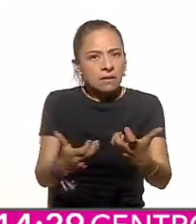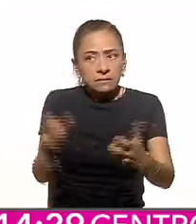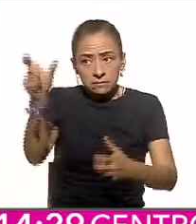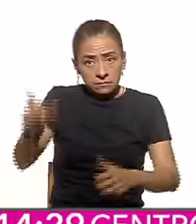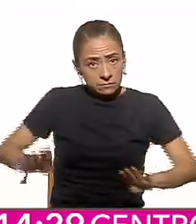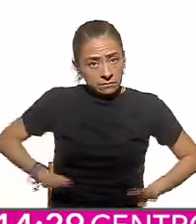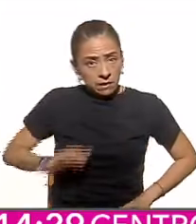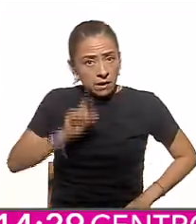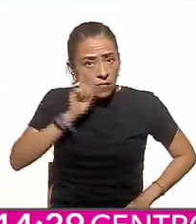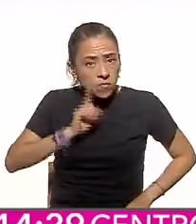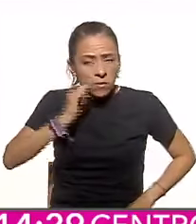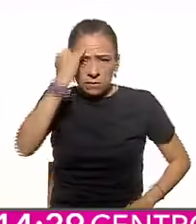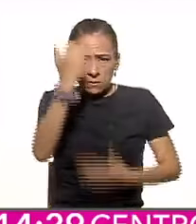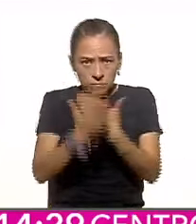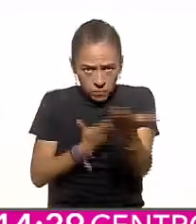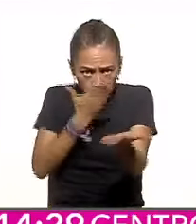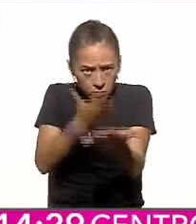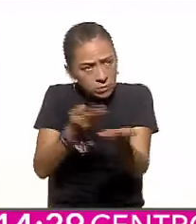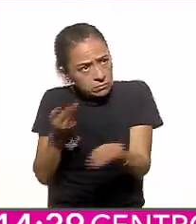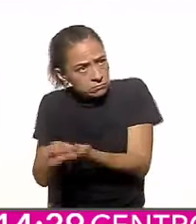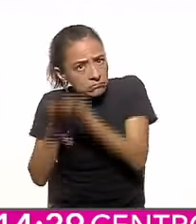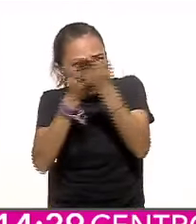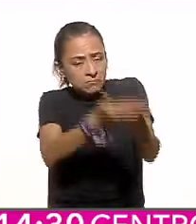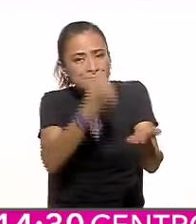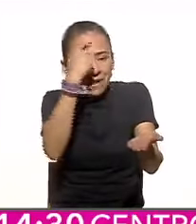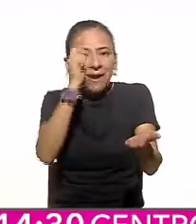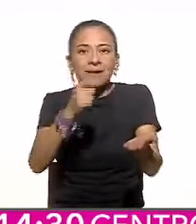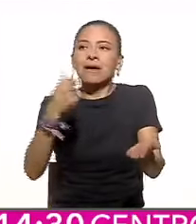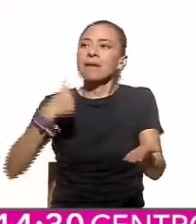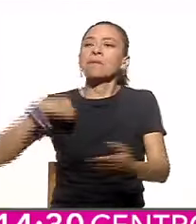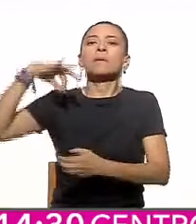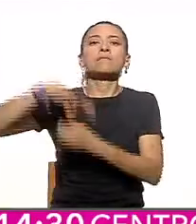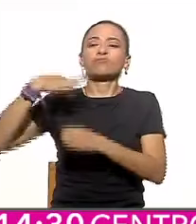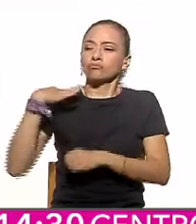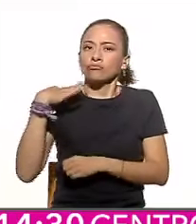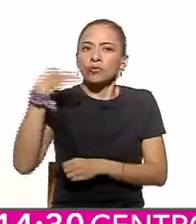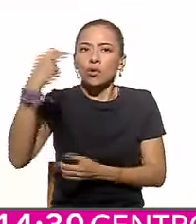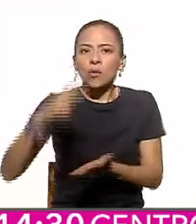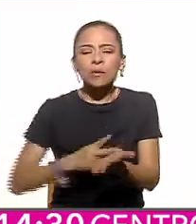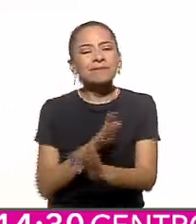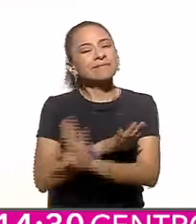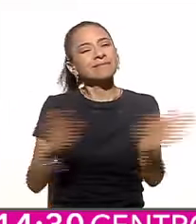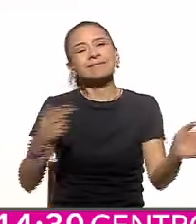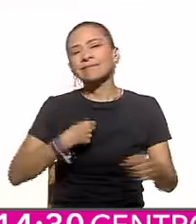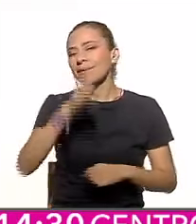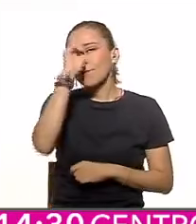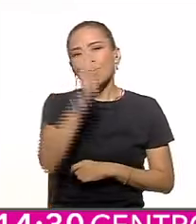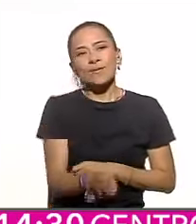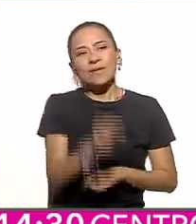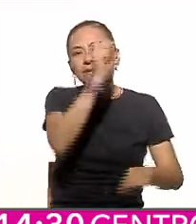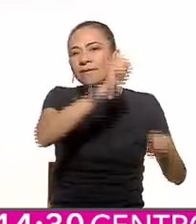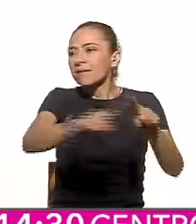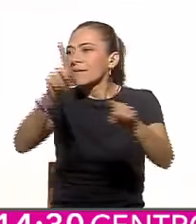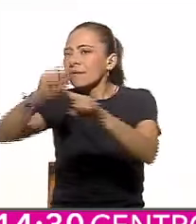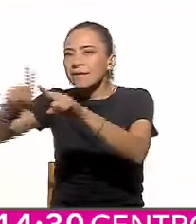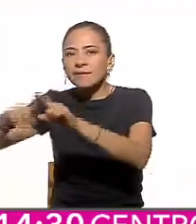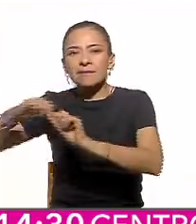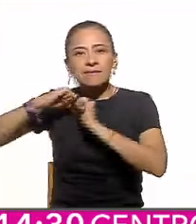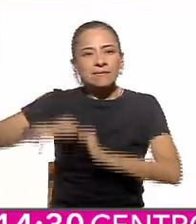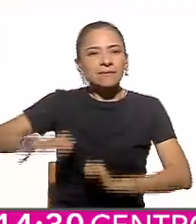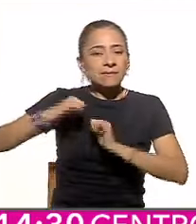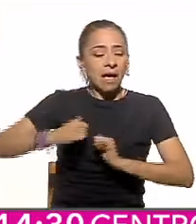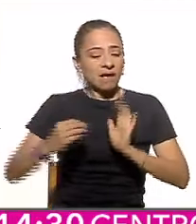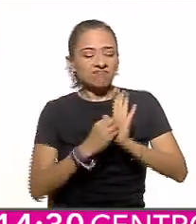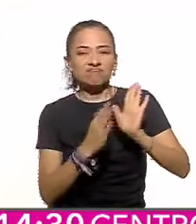para prohibir la reelección en todos los puestos de elección popular. Es esta